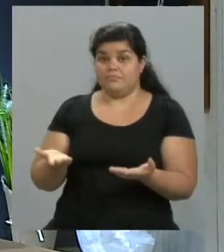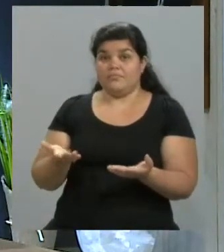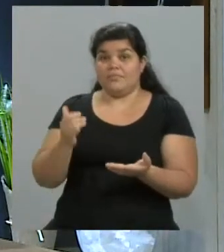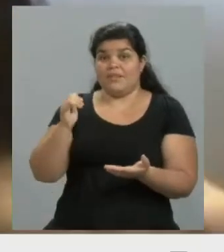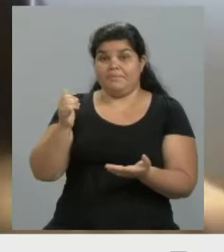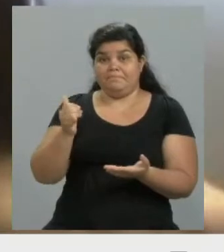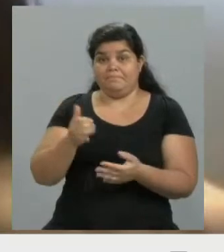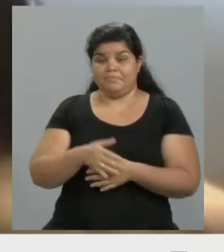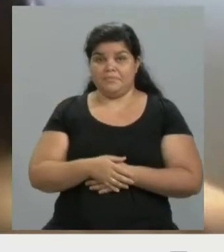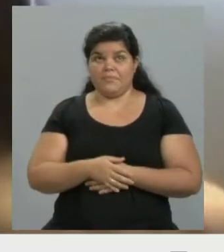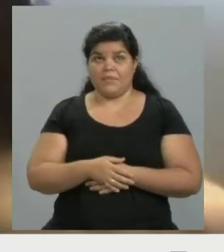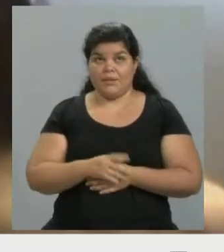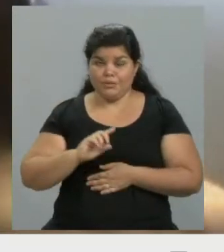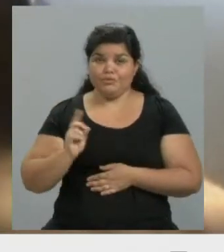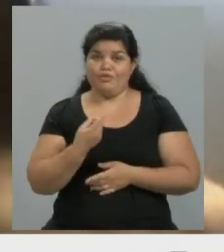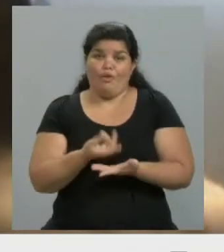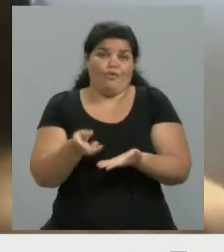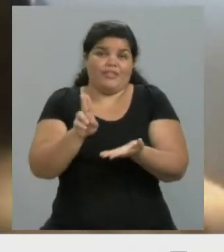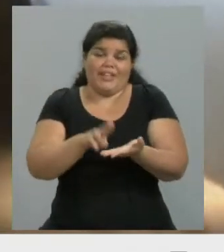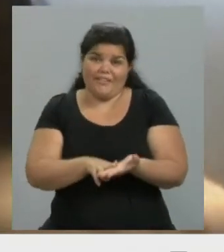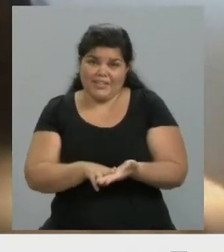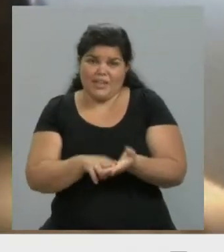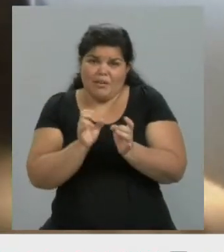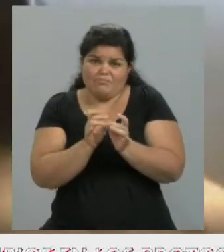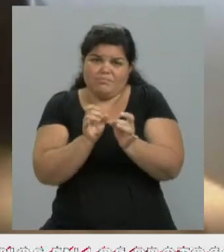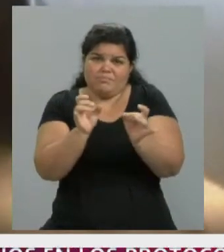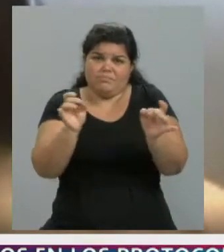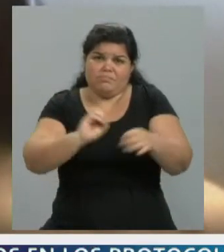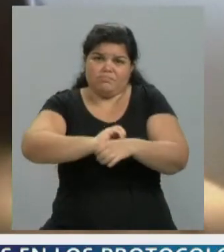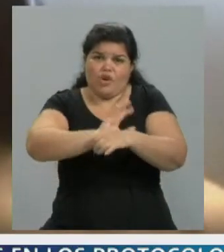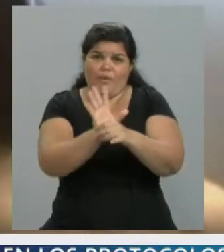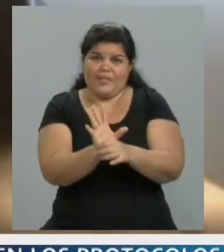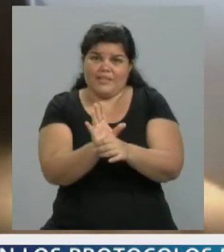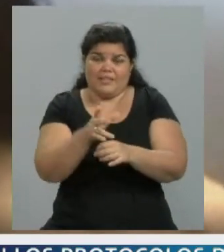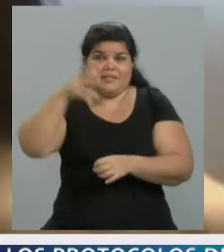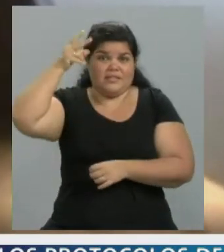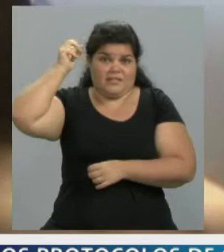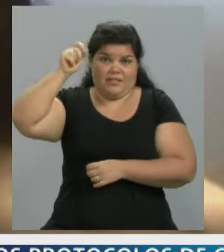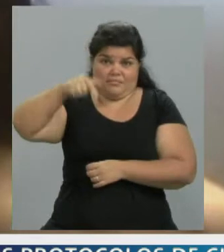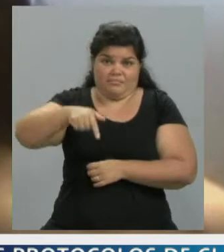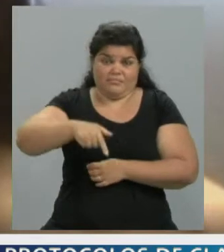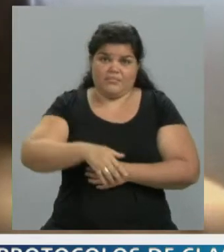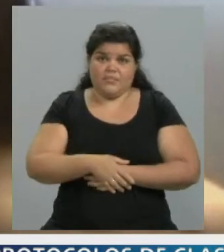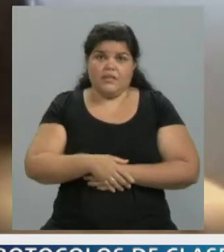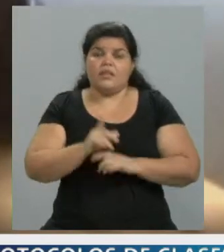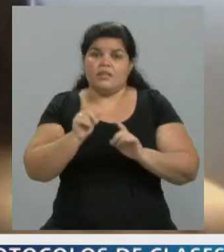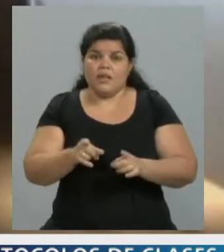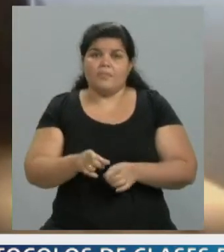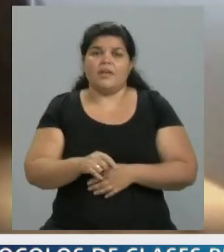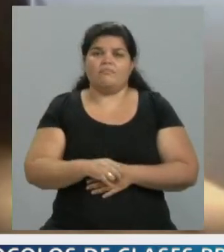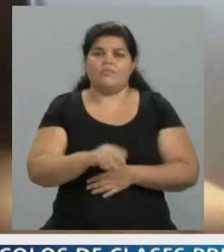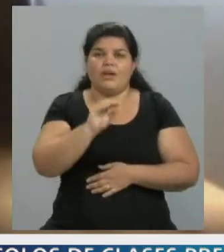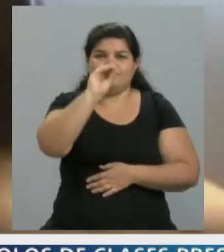experimentando un brote bien importante de COVID en Chile y en varias regiones del país,